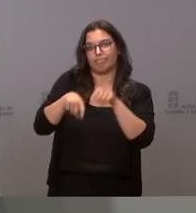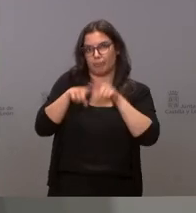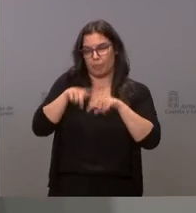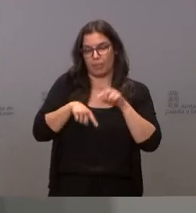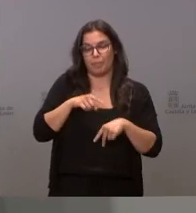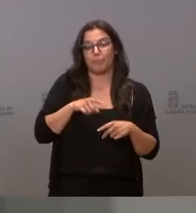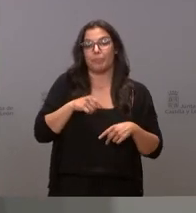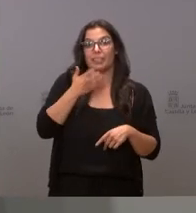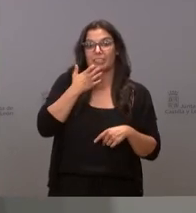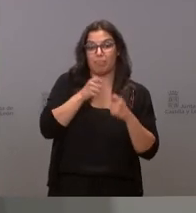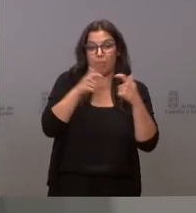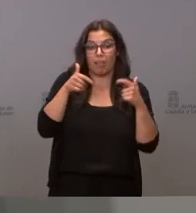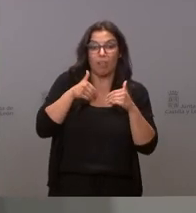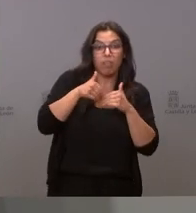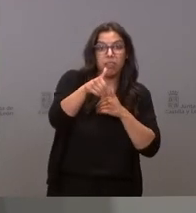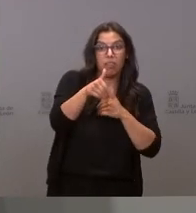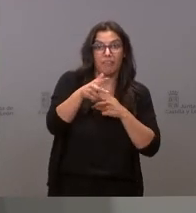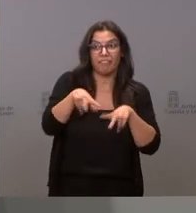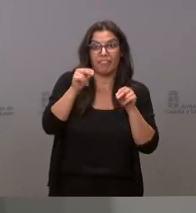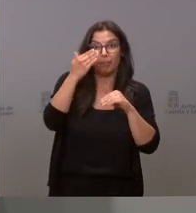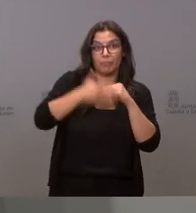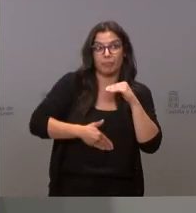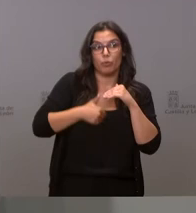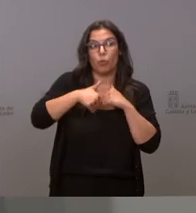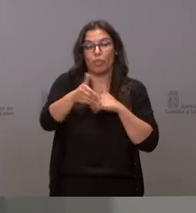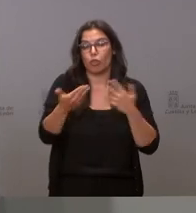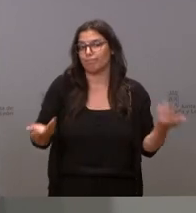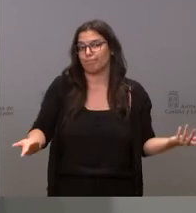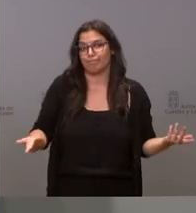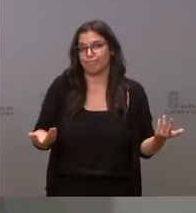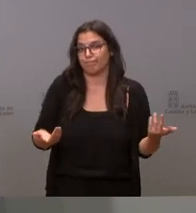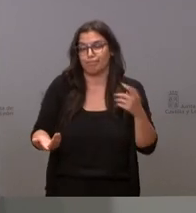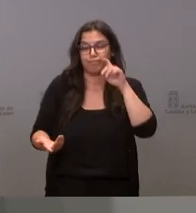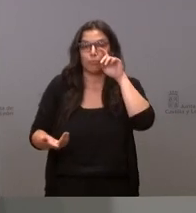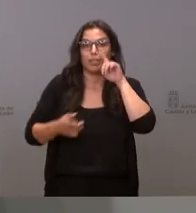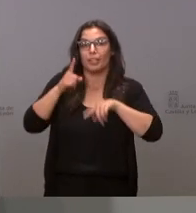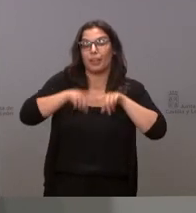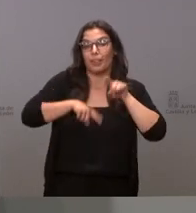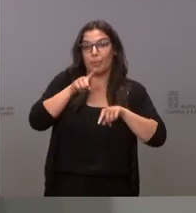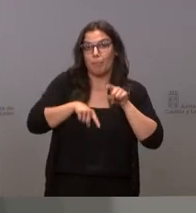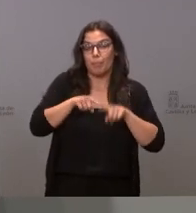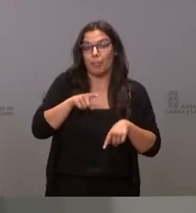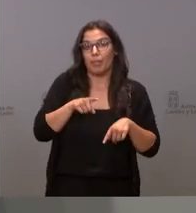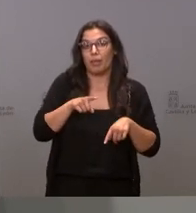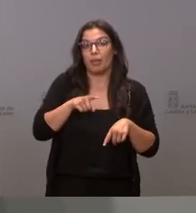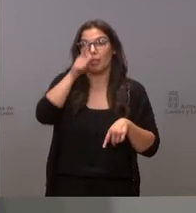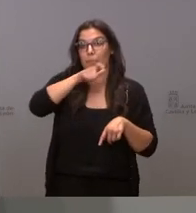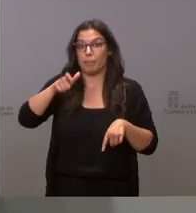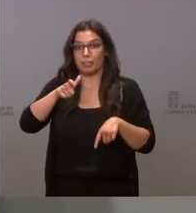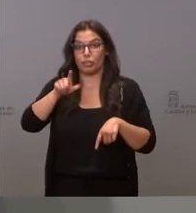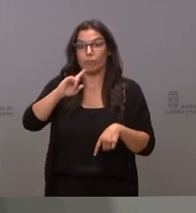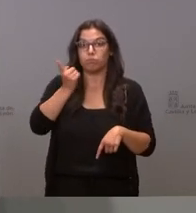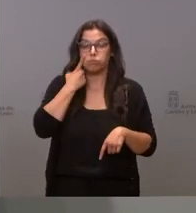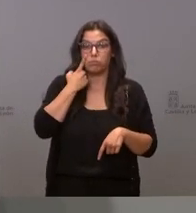mire es difícil de decir porque va a depender del grado de cumplimiento